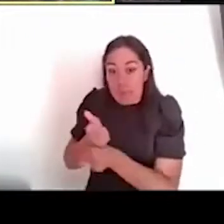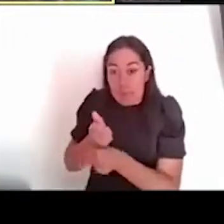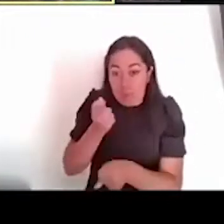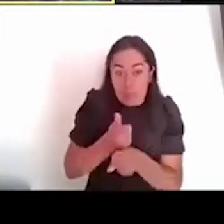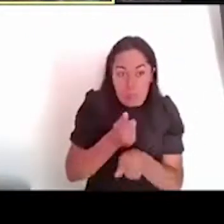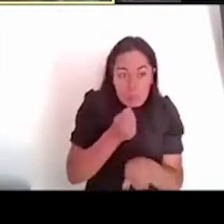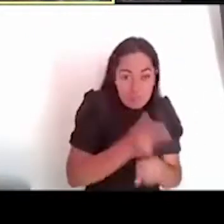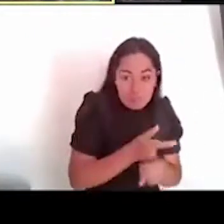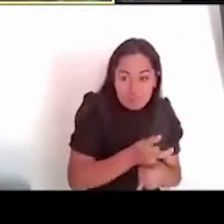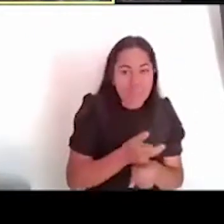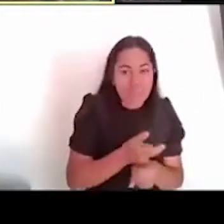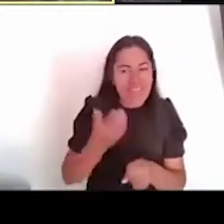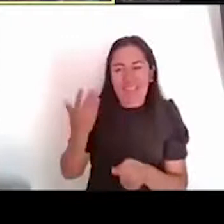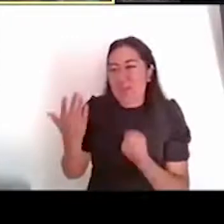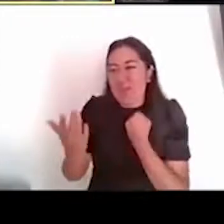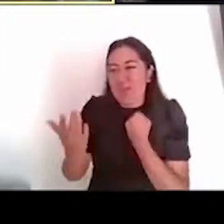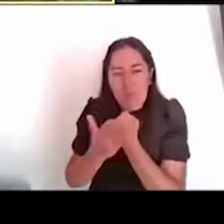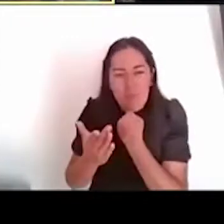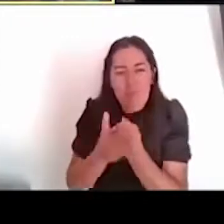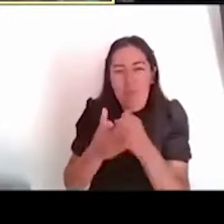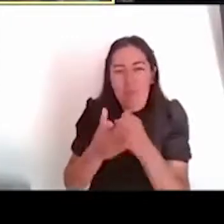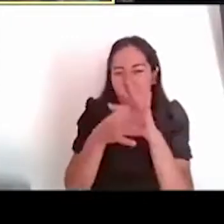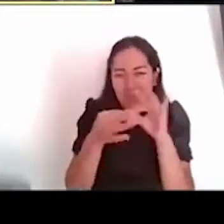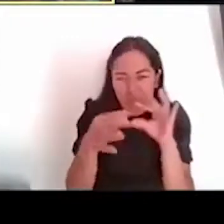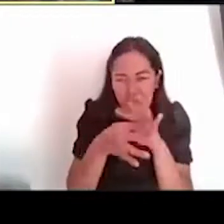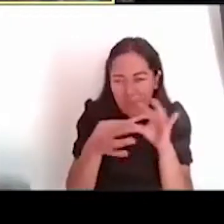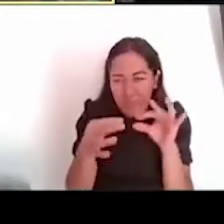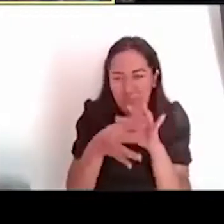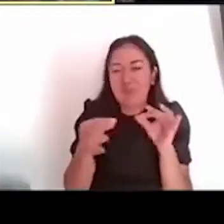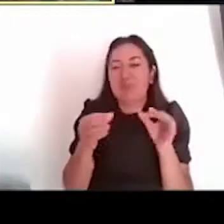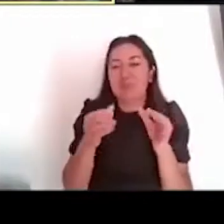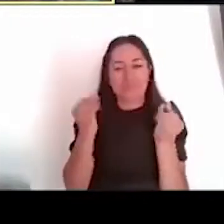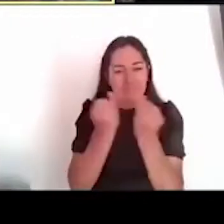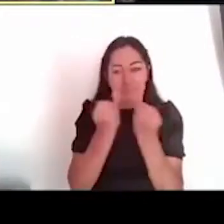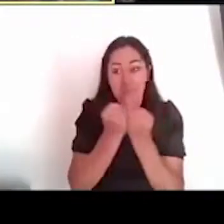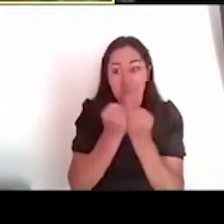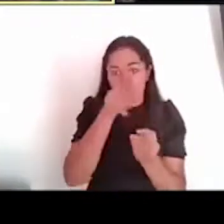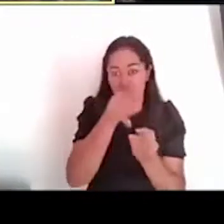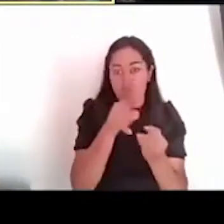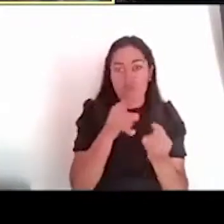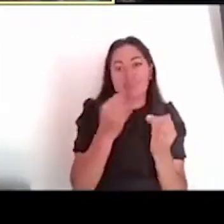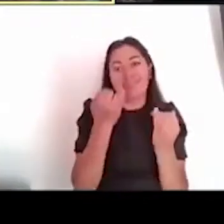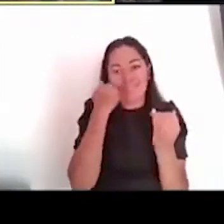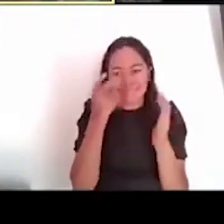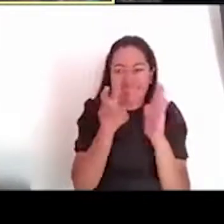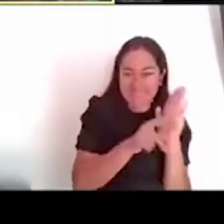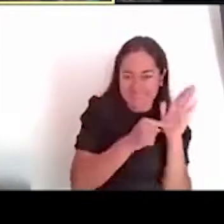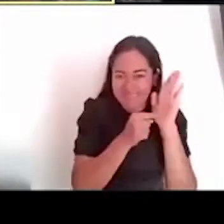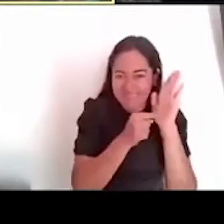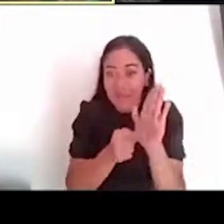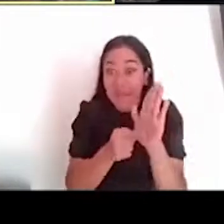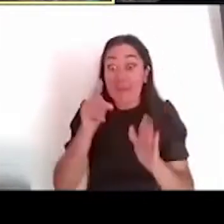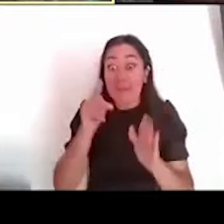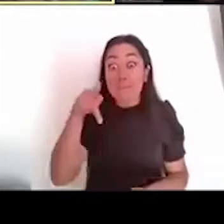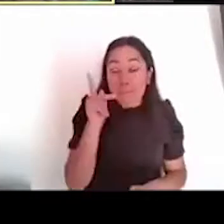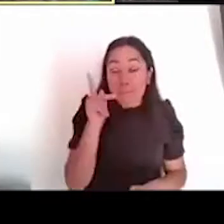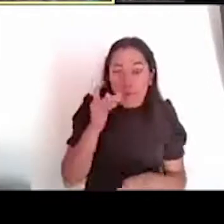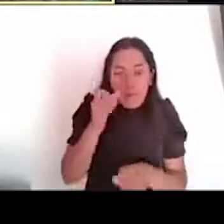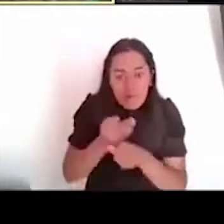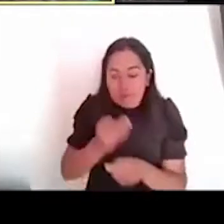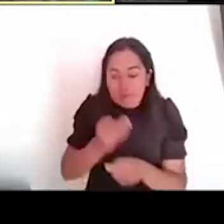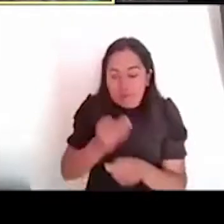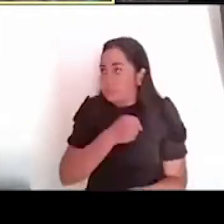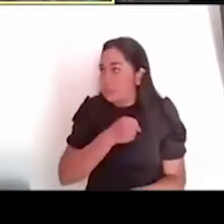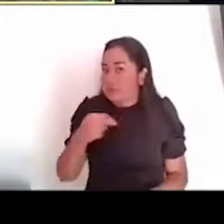momentito, y creo que también querías pasarnos un video, pero lo que, lo que es impactante y he